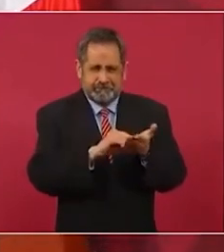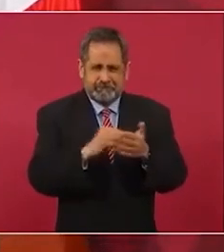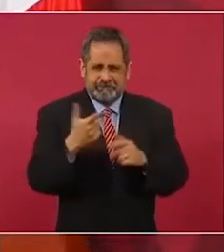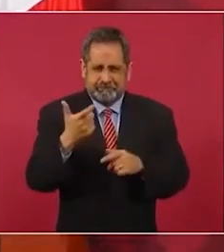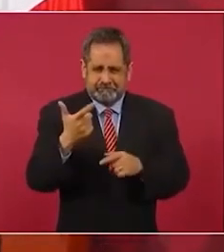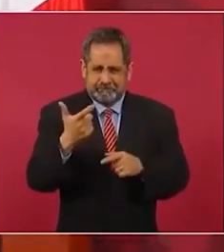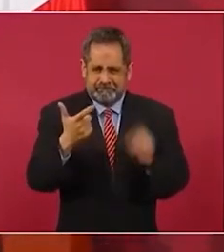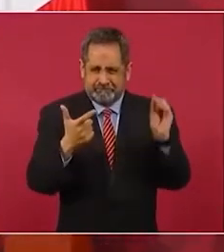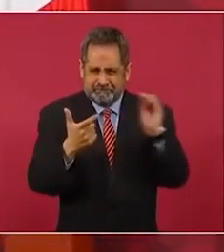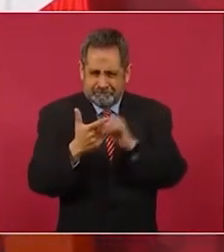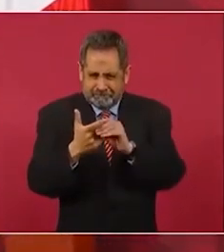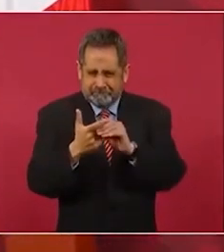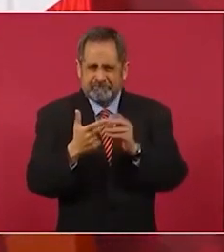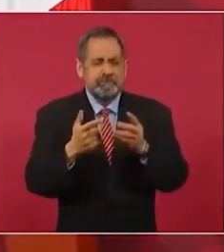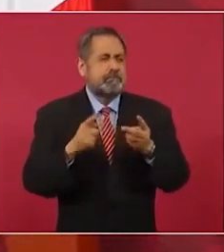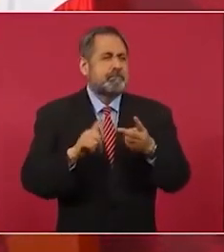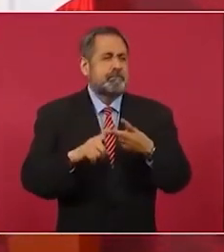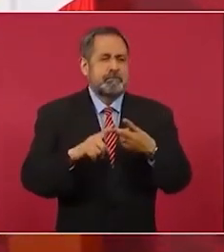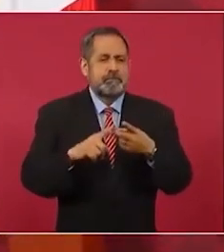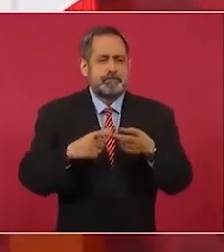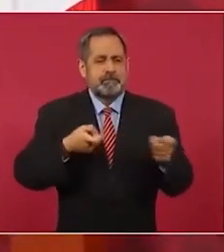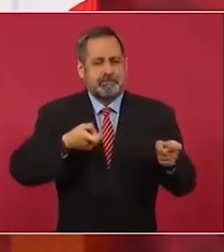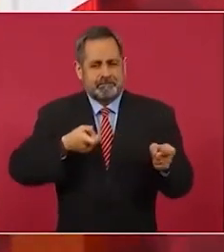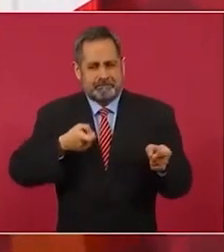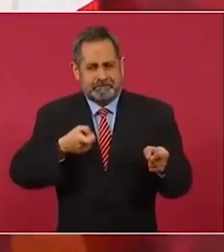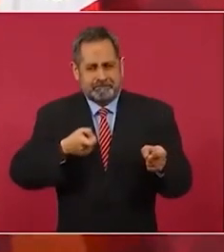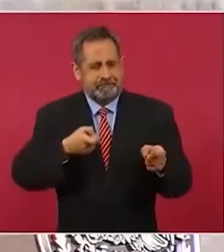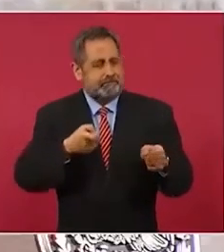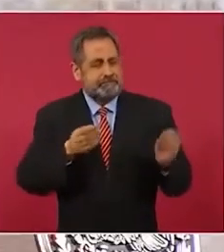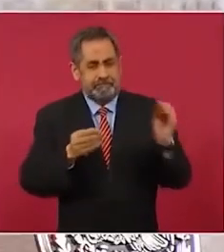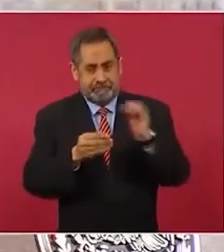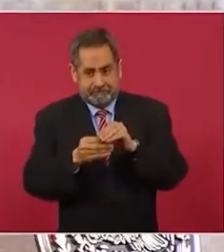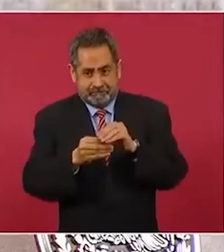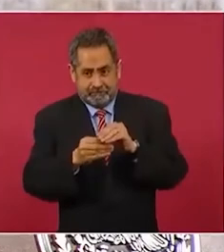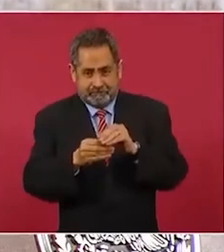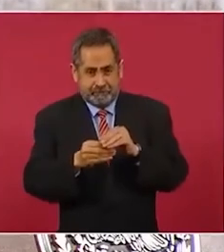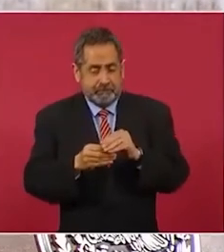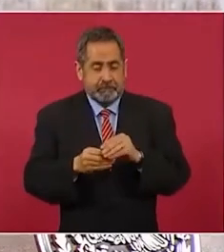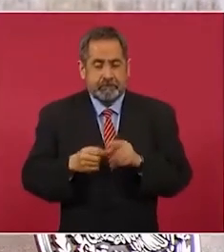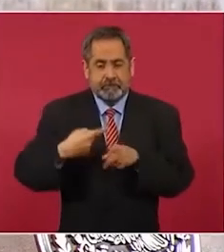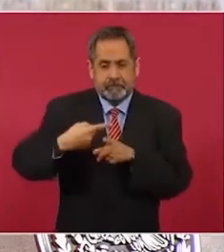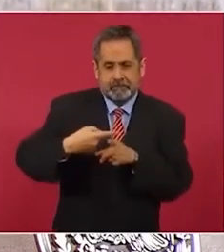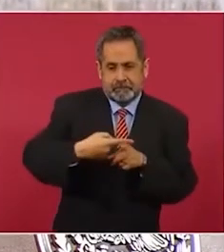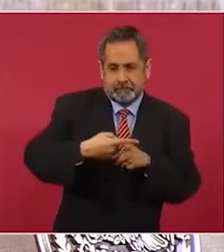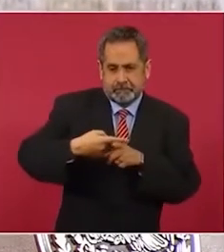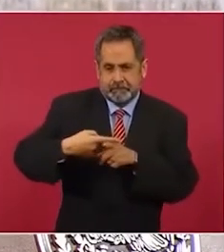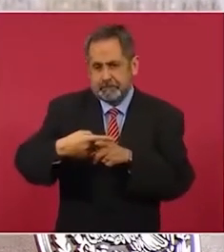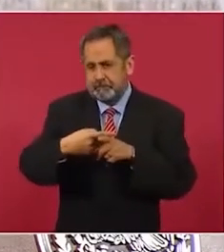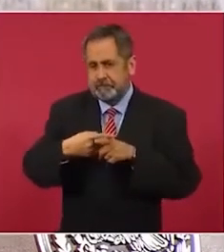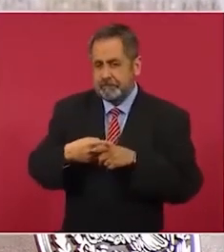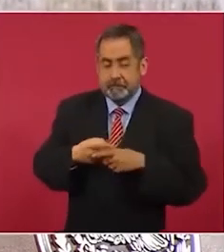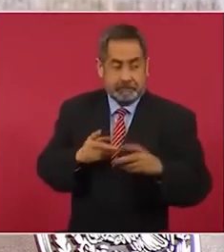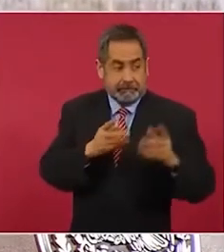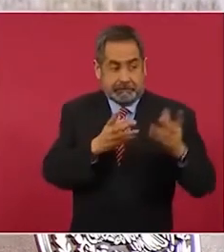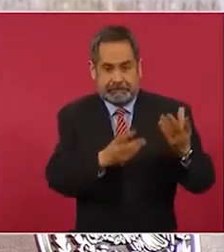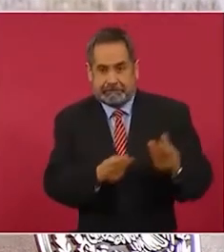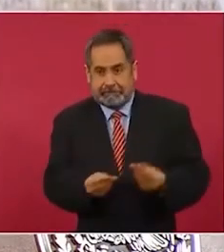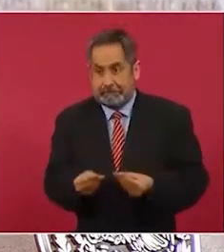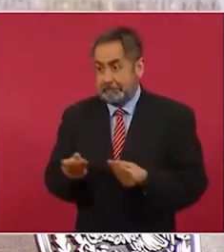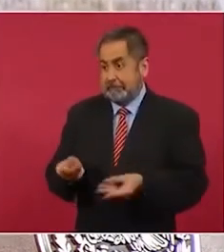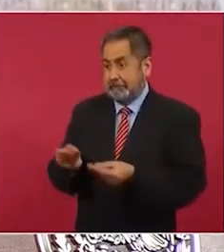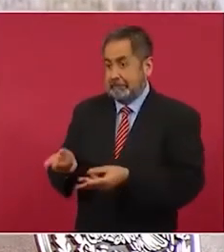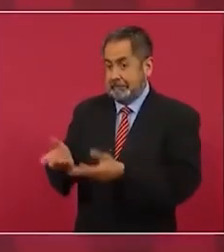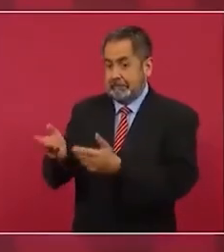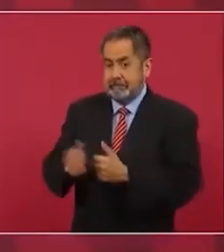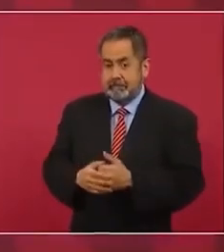de esa forma las iban a identificar a localizar y así iban a llevar